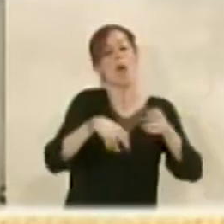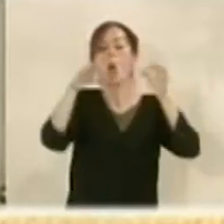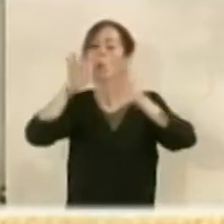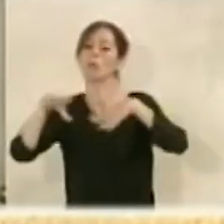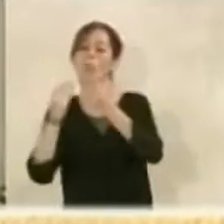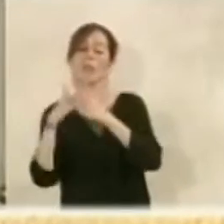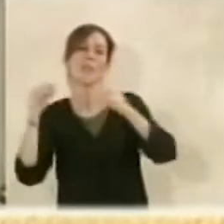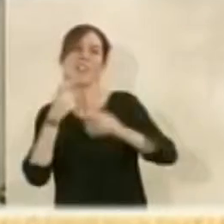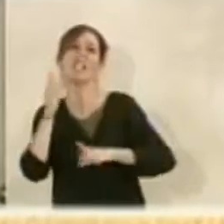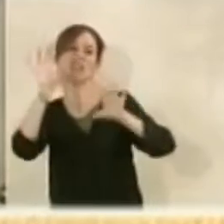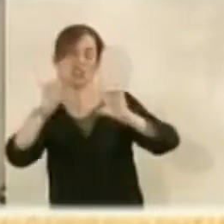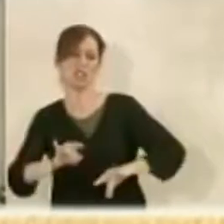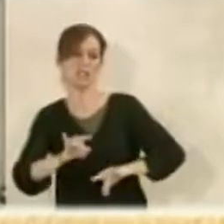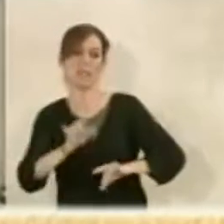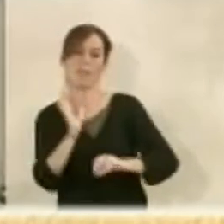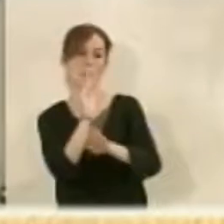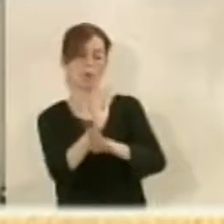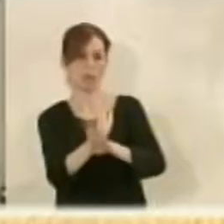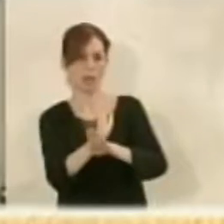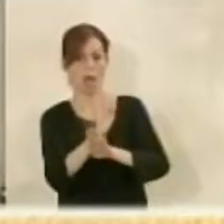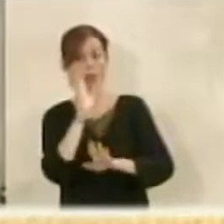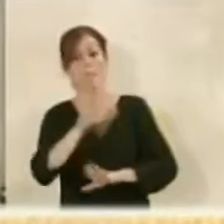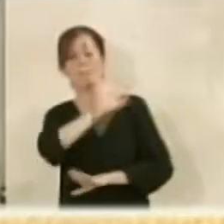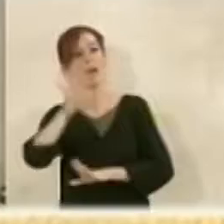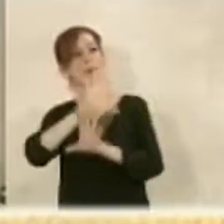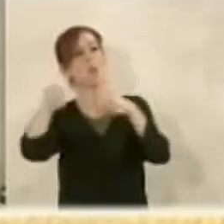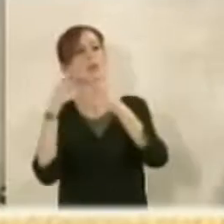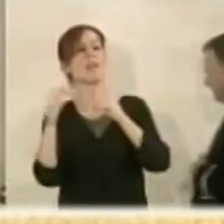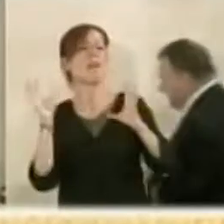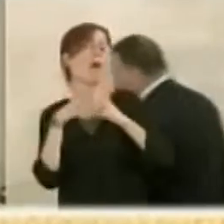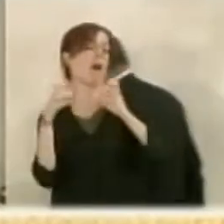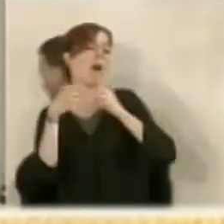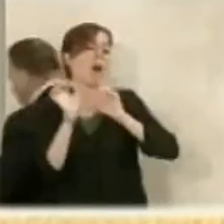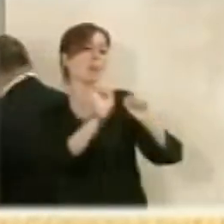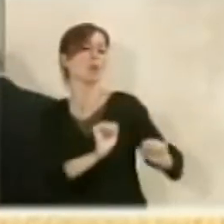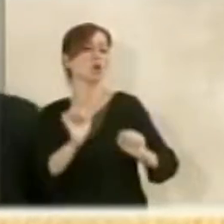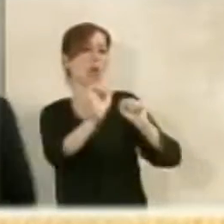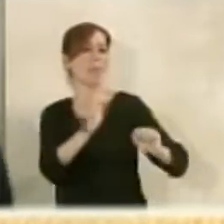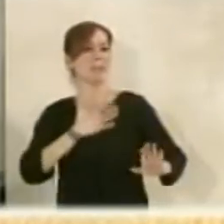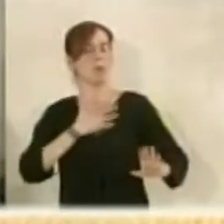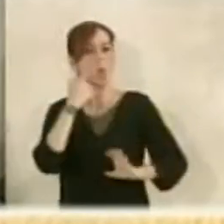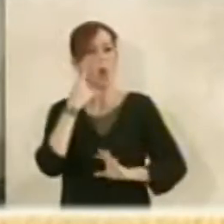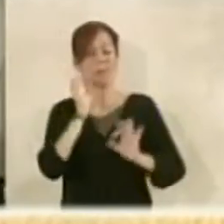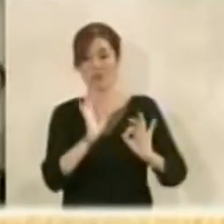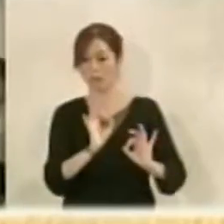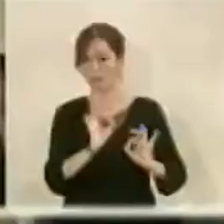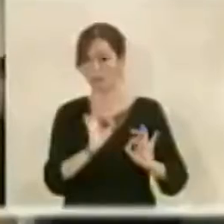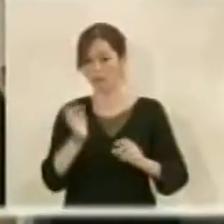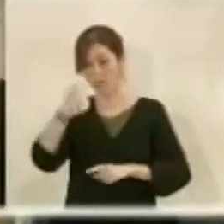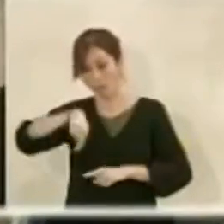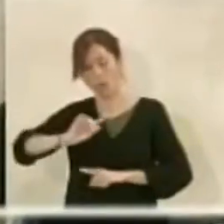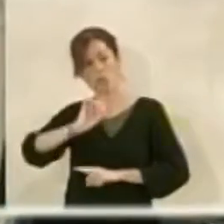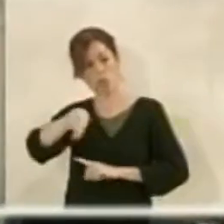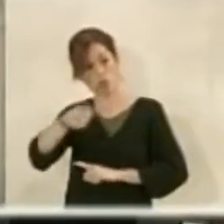nunca es tarde si la dicha es buena y parece que a la Junta le ha entrado el afán proteccionista del patrimonio almeriense, del cual nosotros